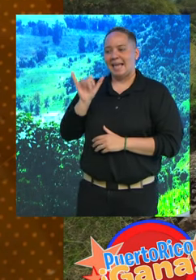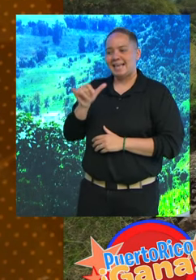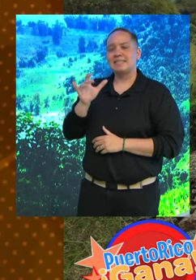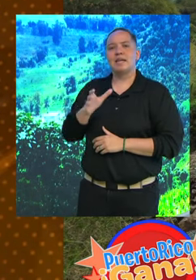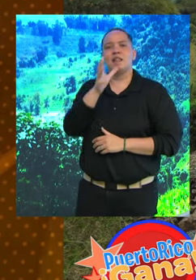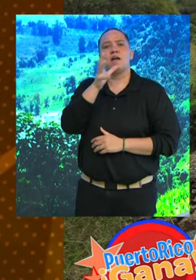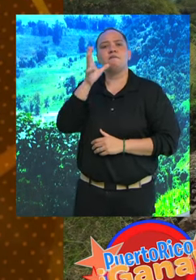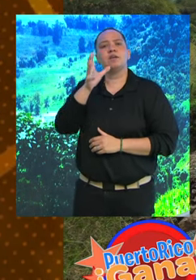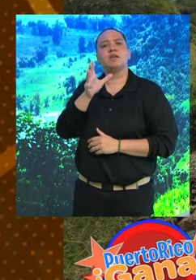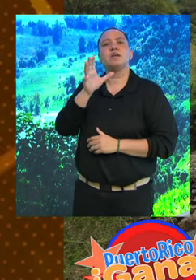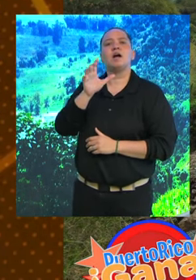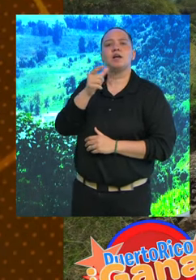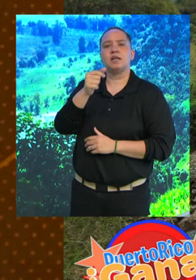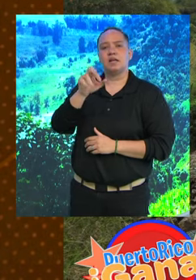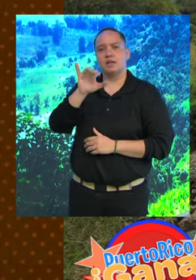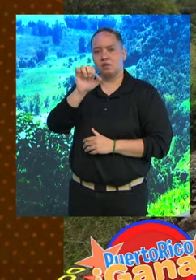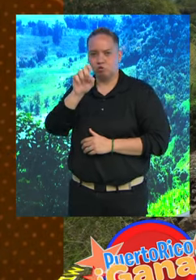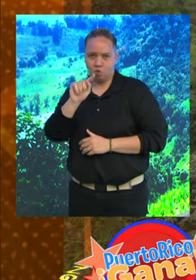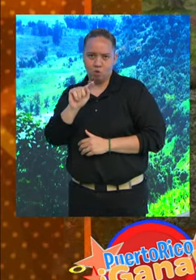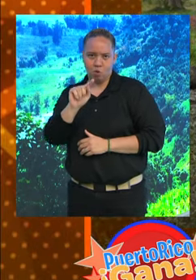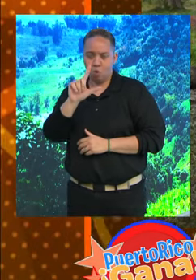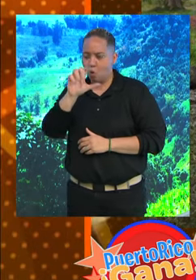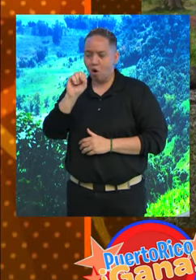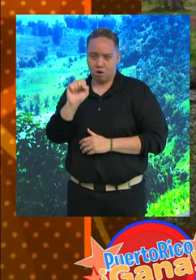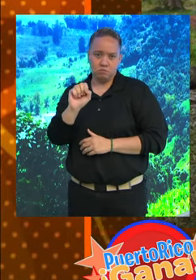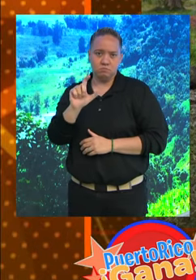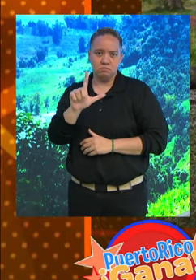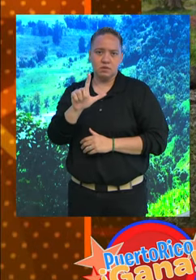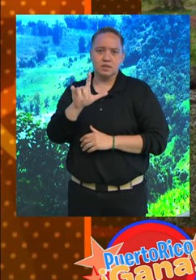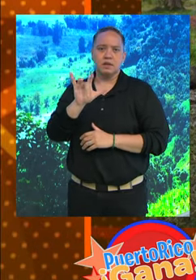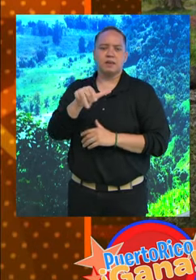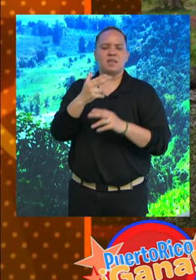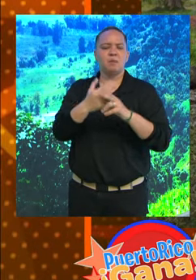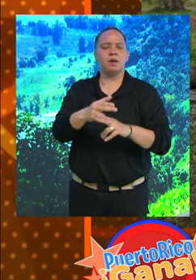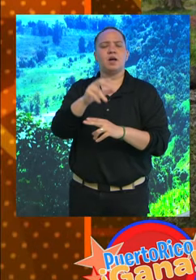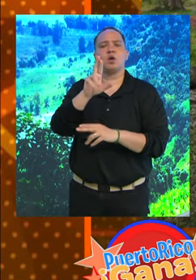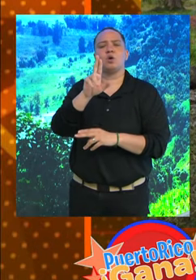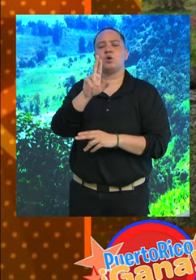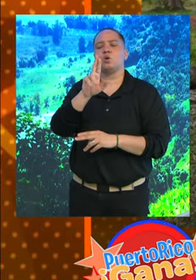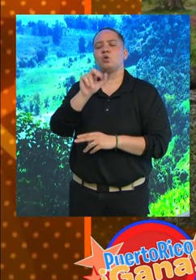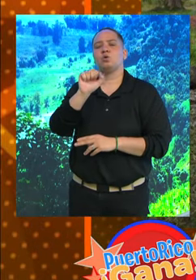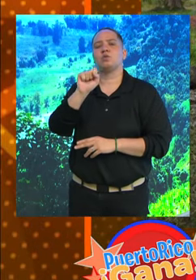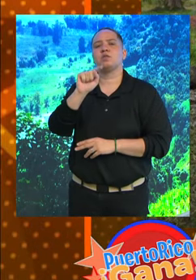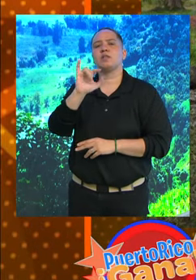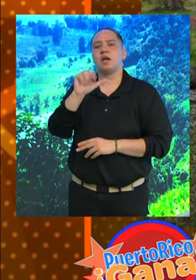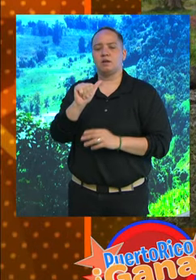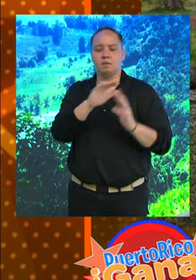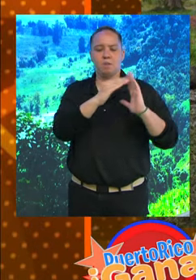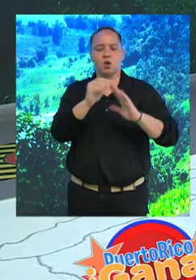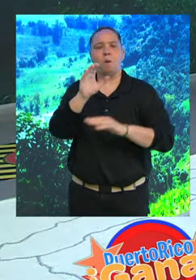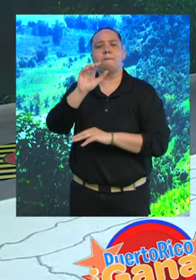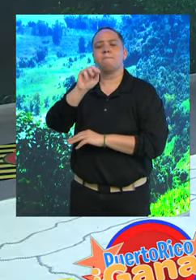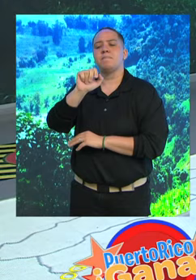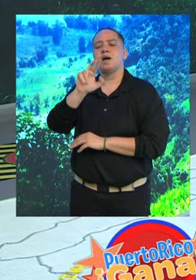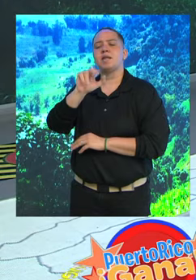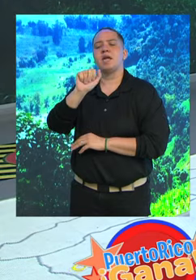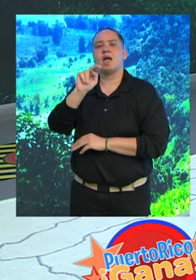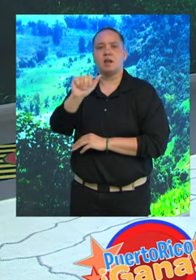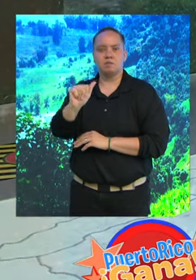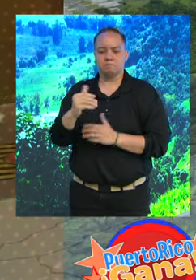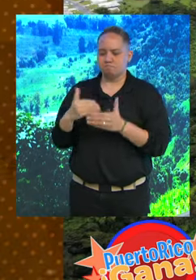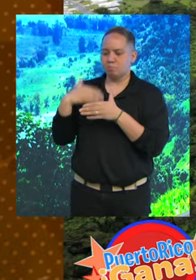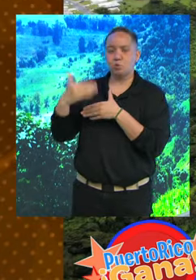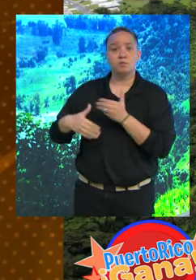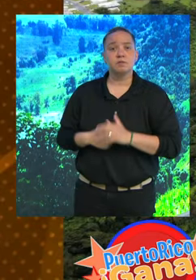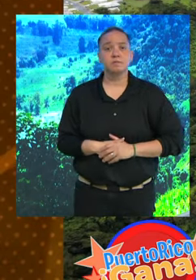la finca de Rústica, se llama finca de Rústica, pero ahí es donde están los girasoles, ubicado en el barrio Mariana. Mariana, muy bien, seguimos. Vamos a